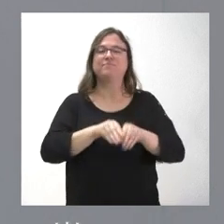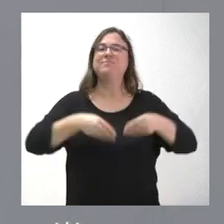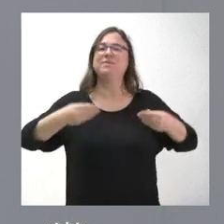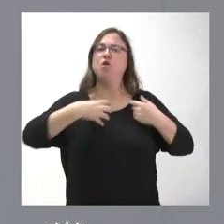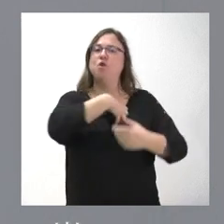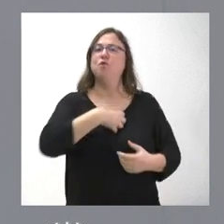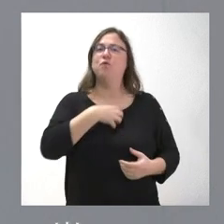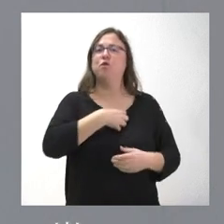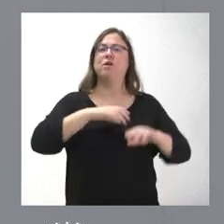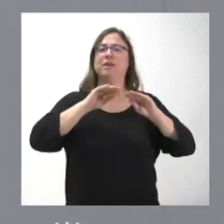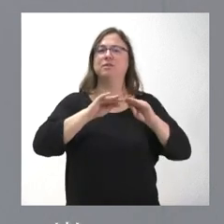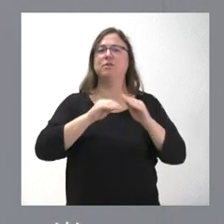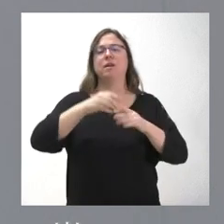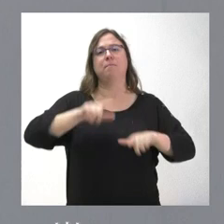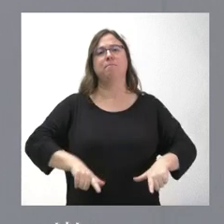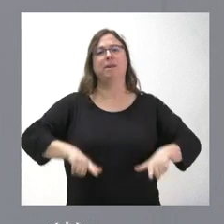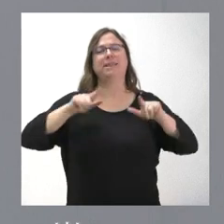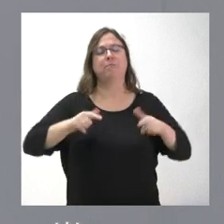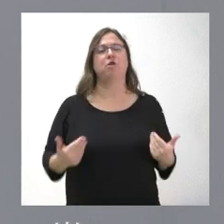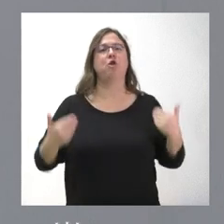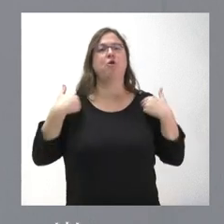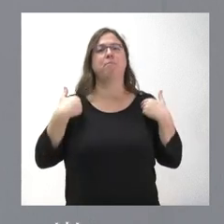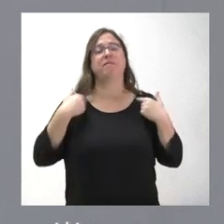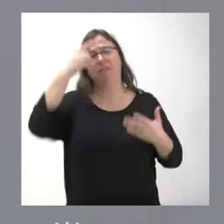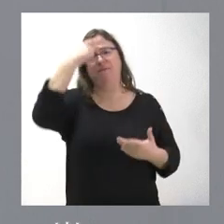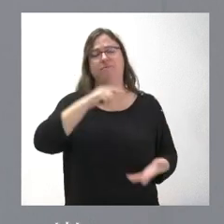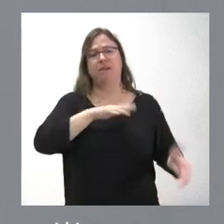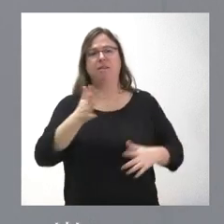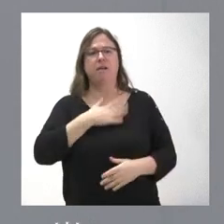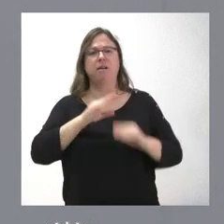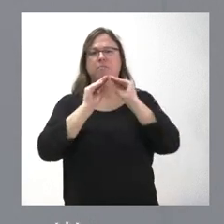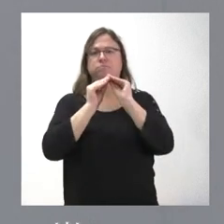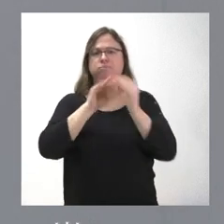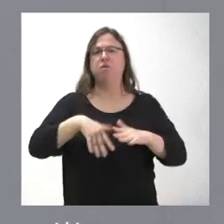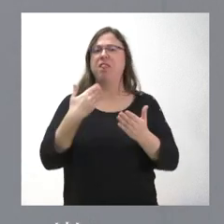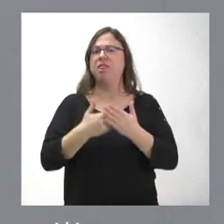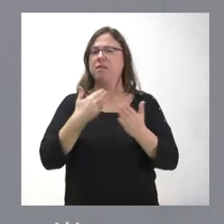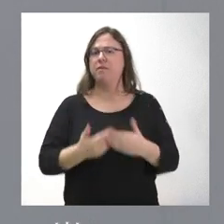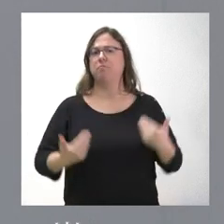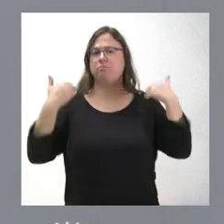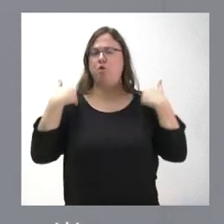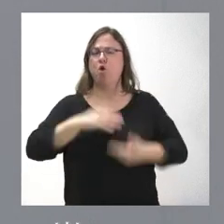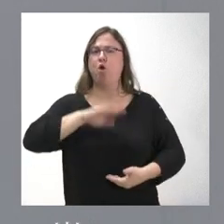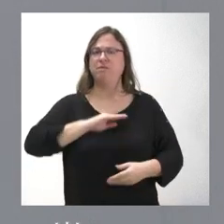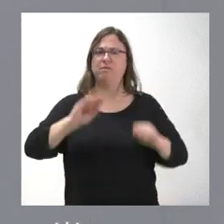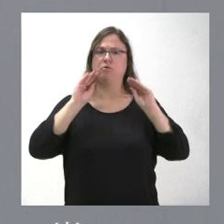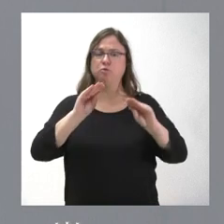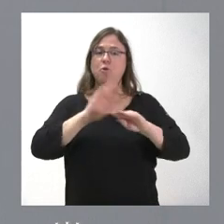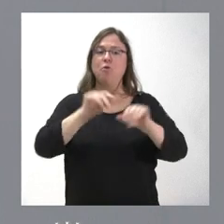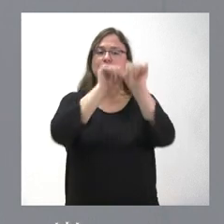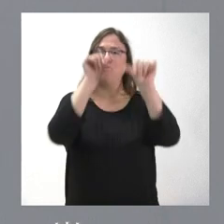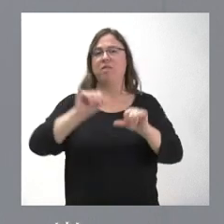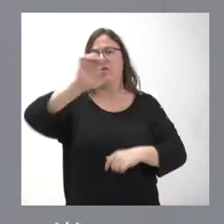de la plataforma de certificación de competencias digitales. Se pretende incorporar esta herramienta y certificar estas competencias de acuerdo con el modelo